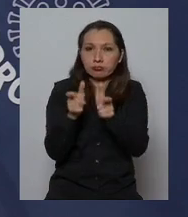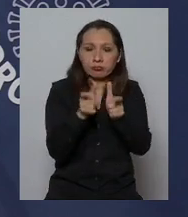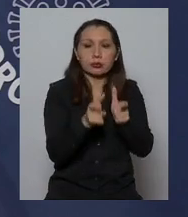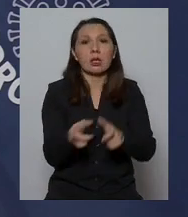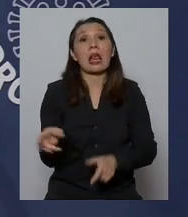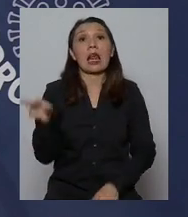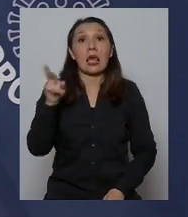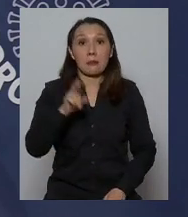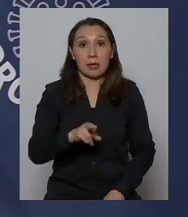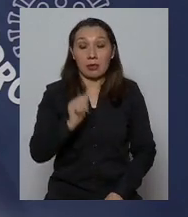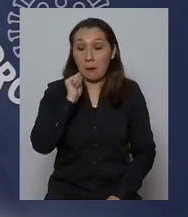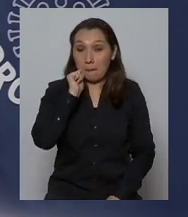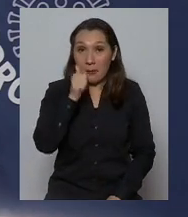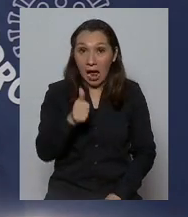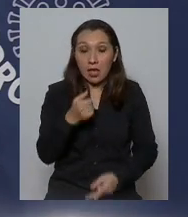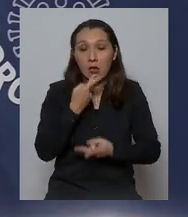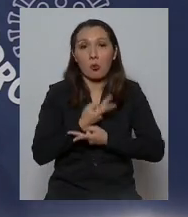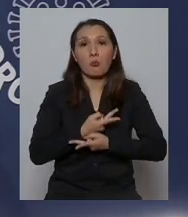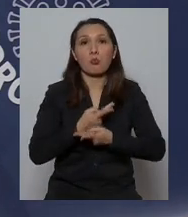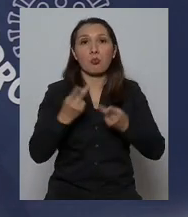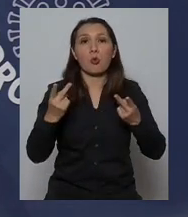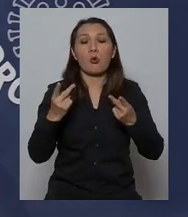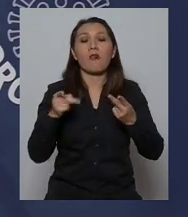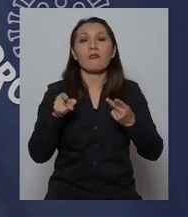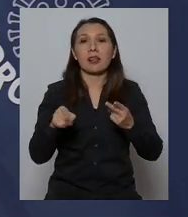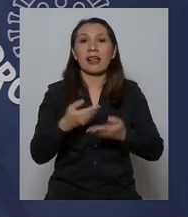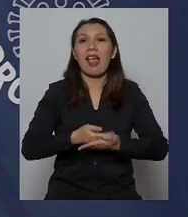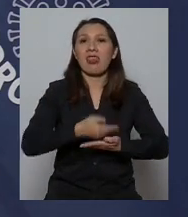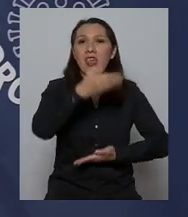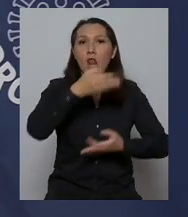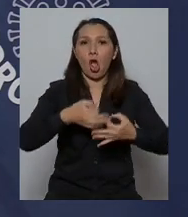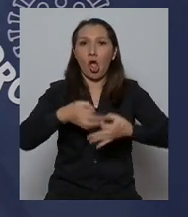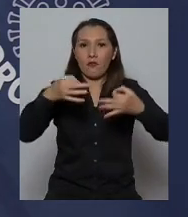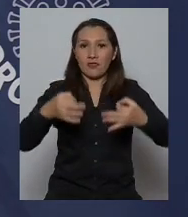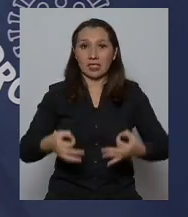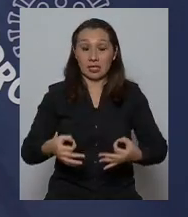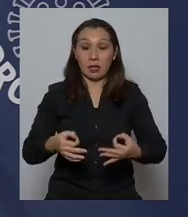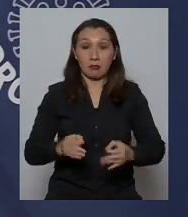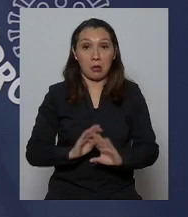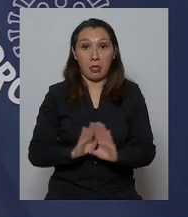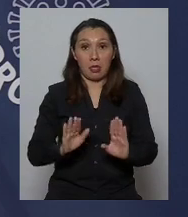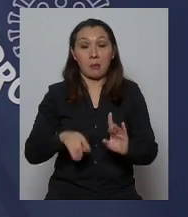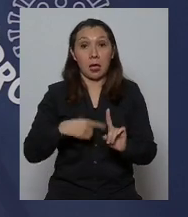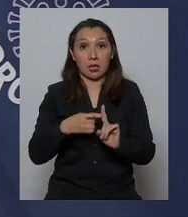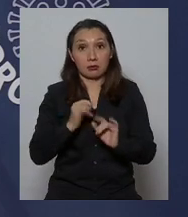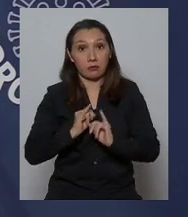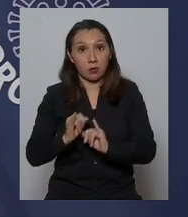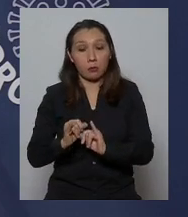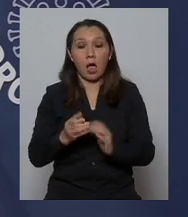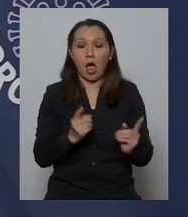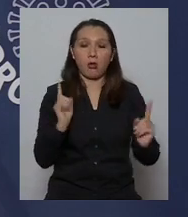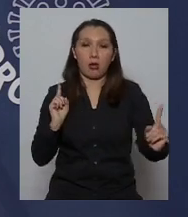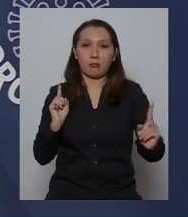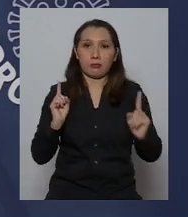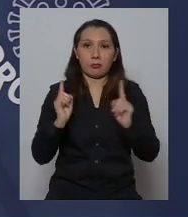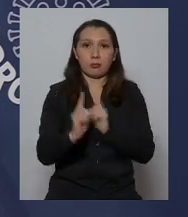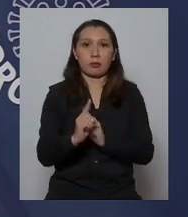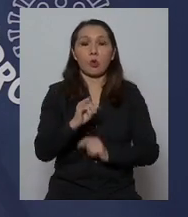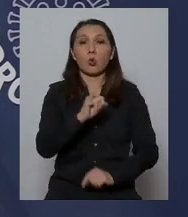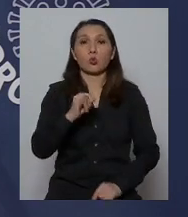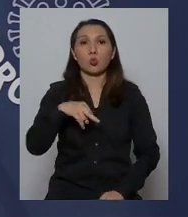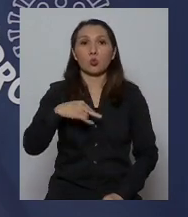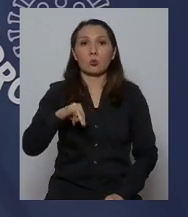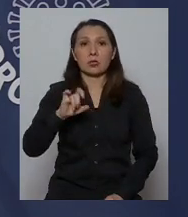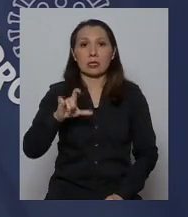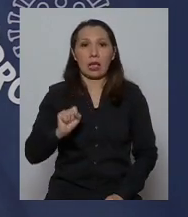e insisto, mañana va a estar publicado en el diario oficial. Sin decir más, llego, dejo con ustedes a don Arturo Zúñiga.